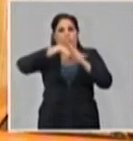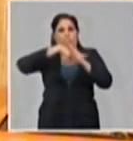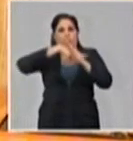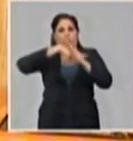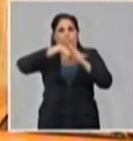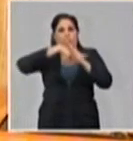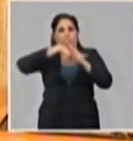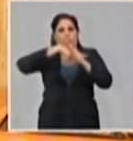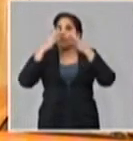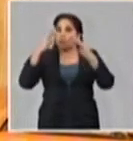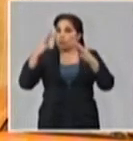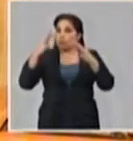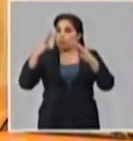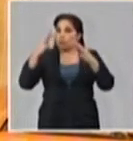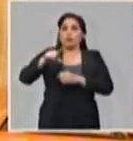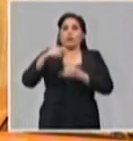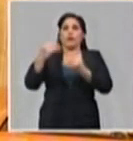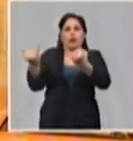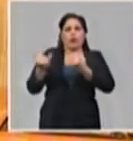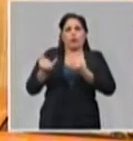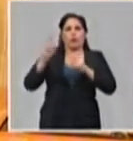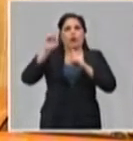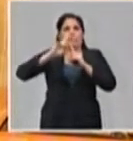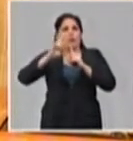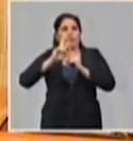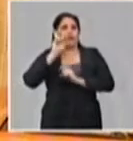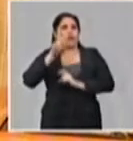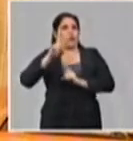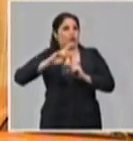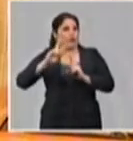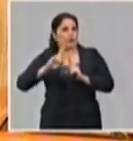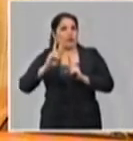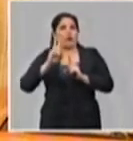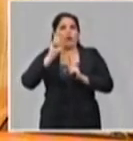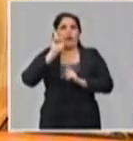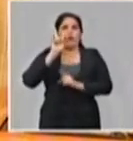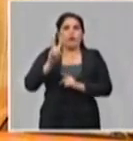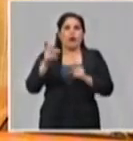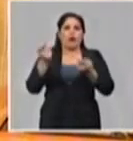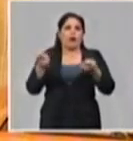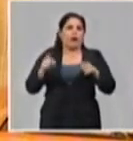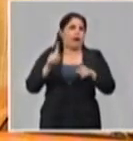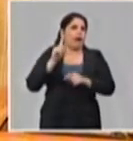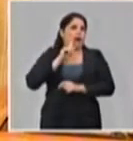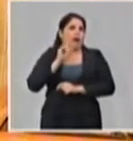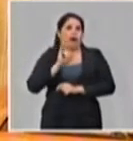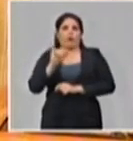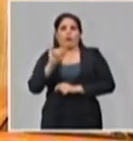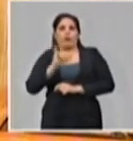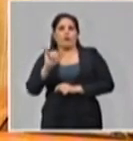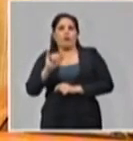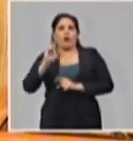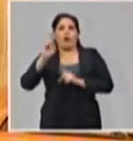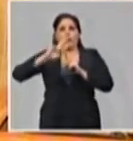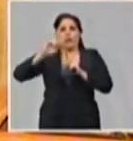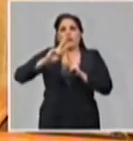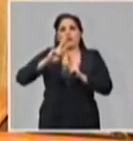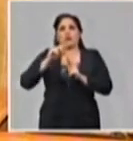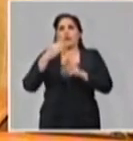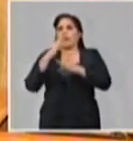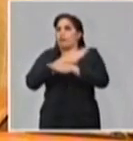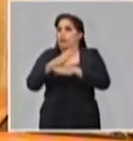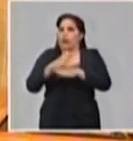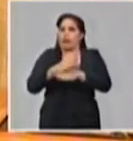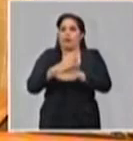también mantenerse informado pero mantenerse informado a partir de los medios de prensa nacionales y garantizar que